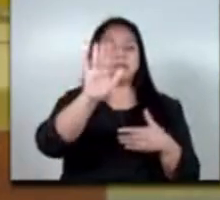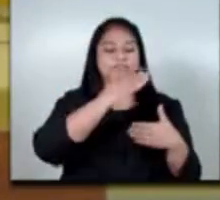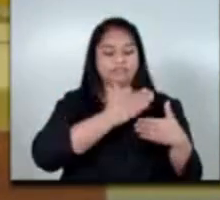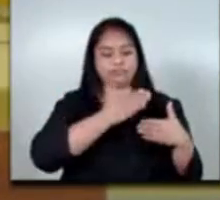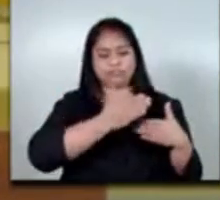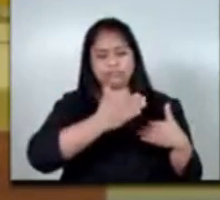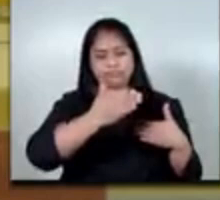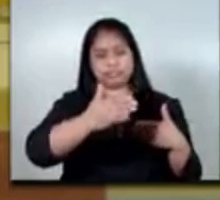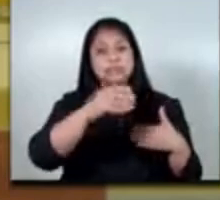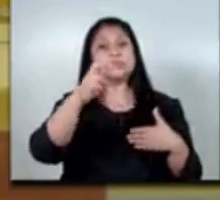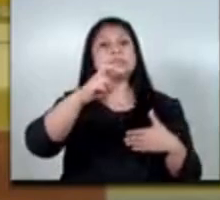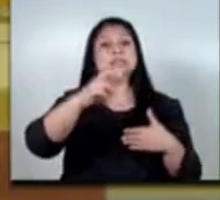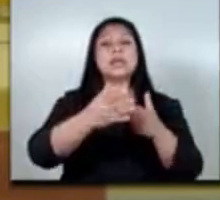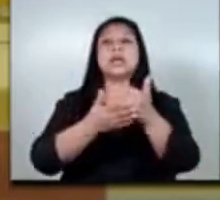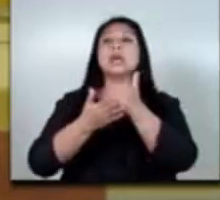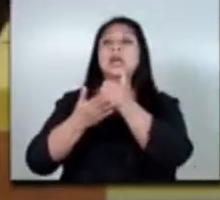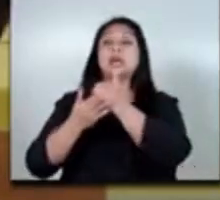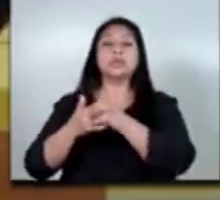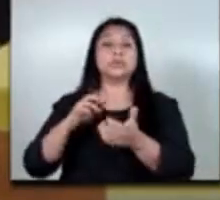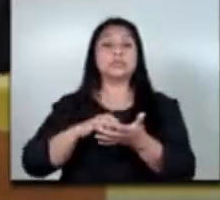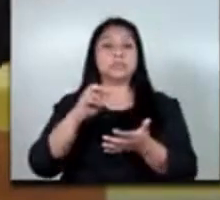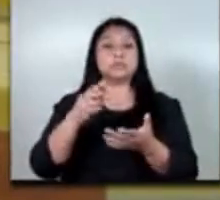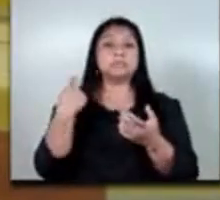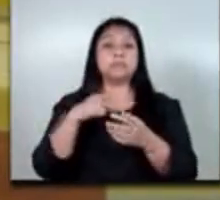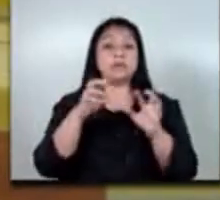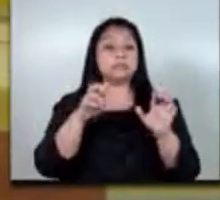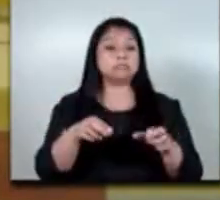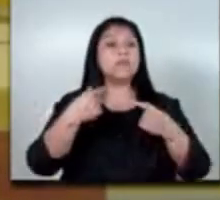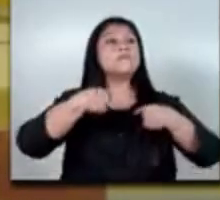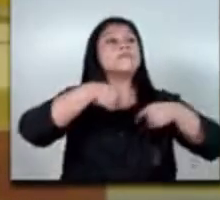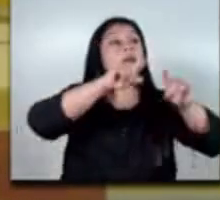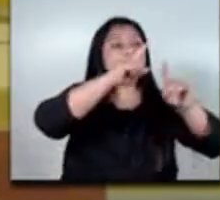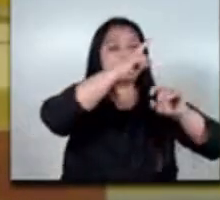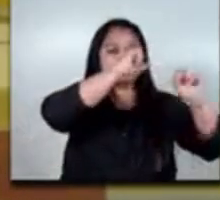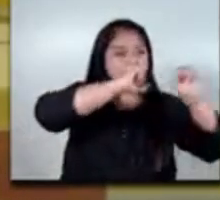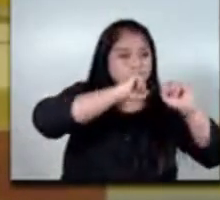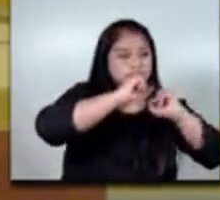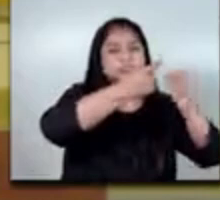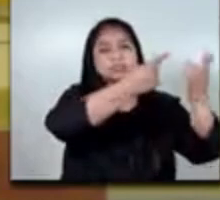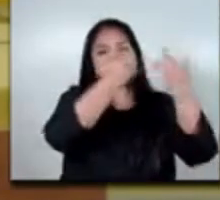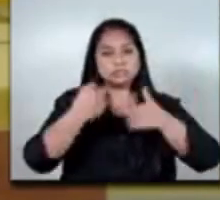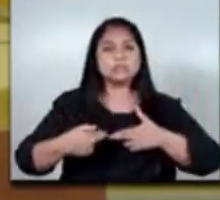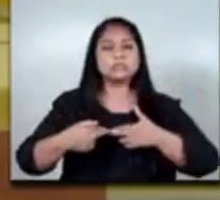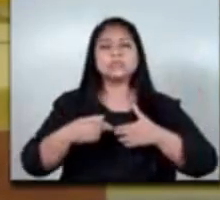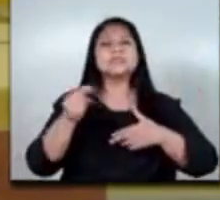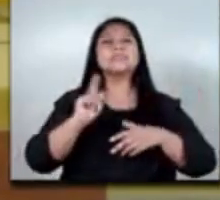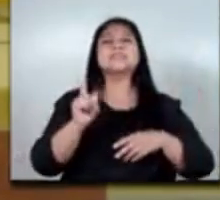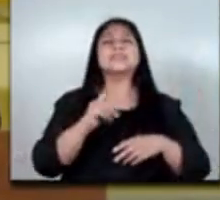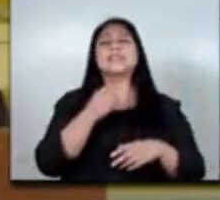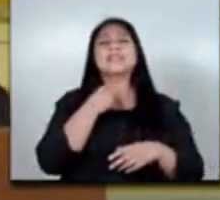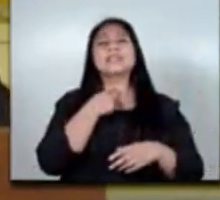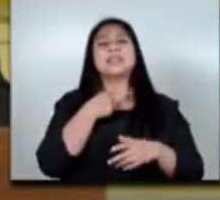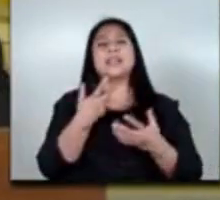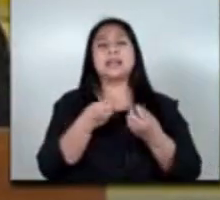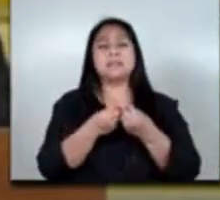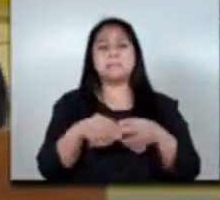países para que nuestra gente pueda ir trabajar y regresar porque nos interesa no la desintegración familiar